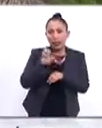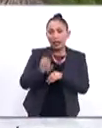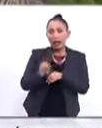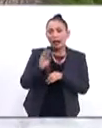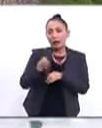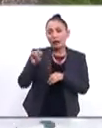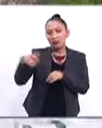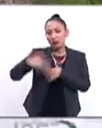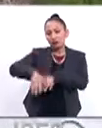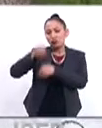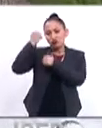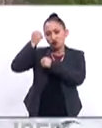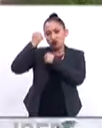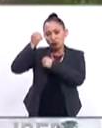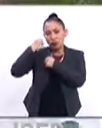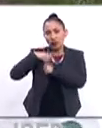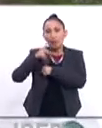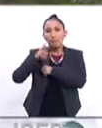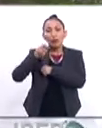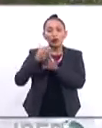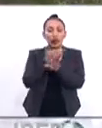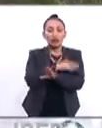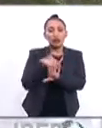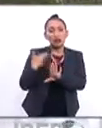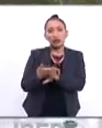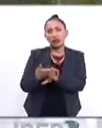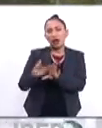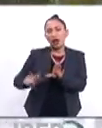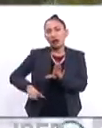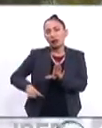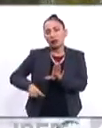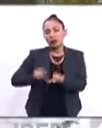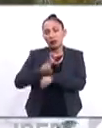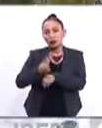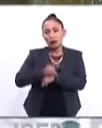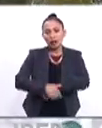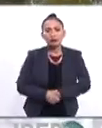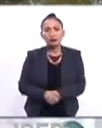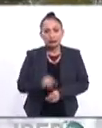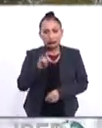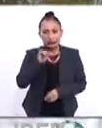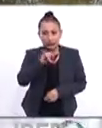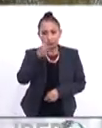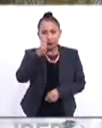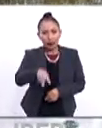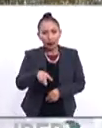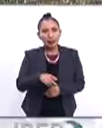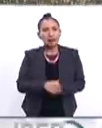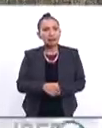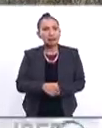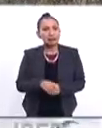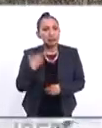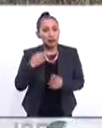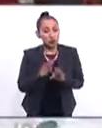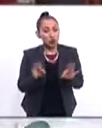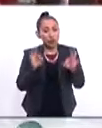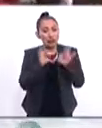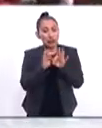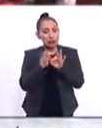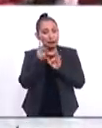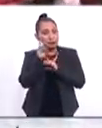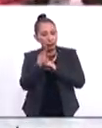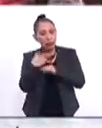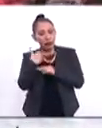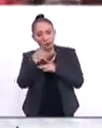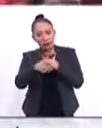EFE, en estas protestas pro y antigubernamentales en Venezuela. Es correcto, Ana Cristina, un pulso importante que, por